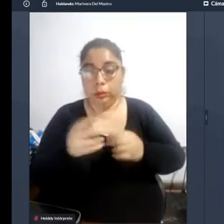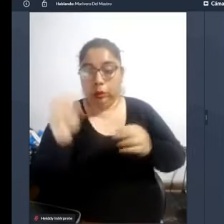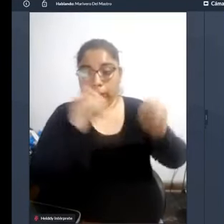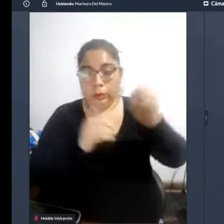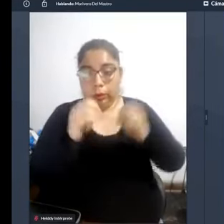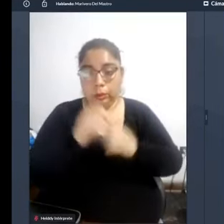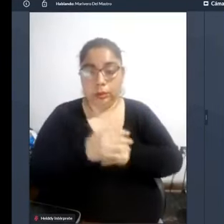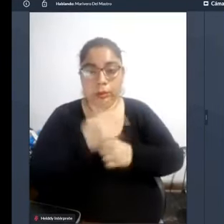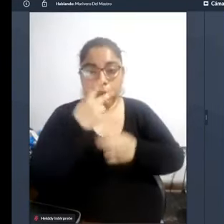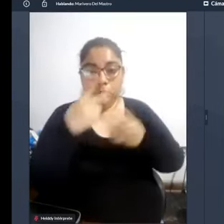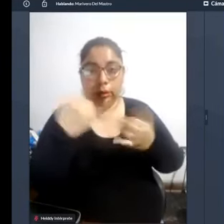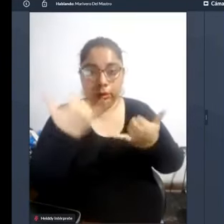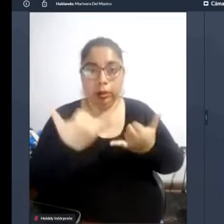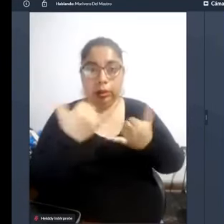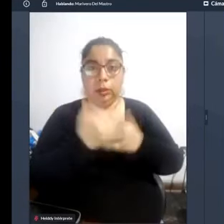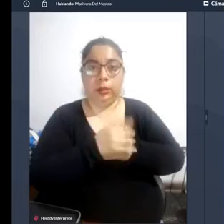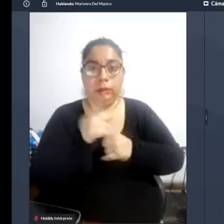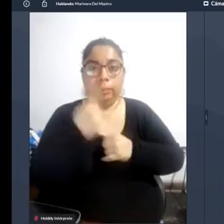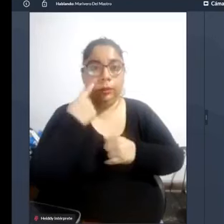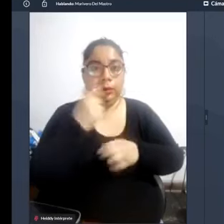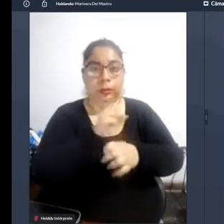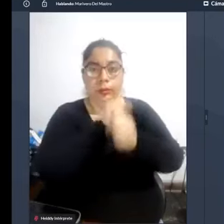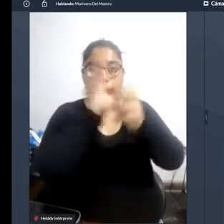tienen ahora sean realmente